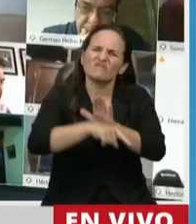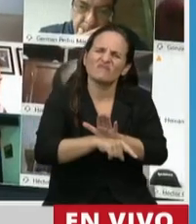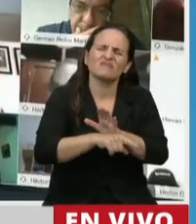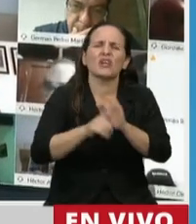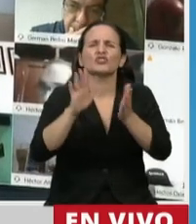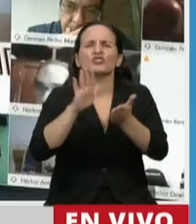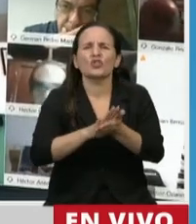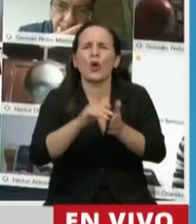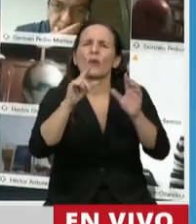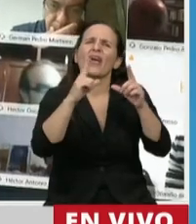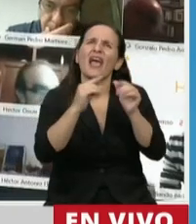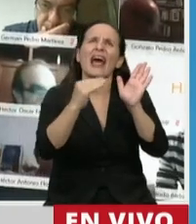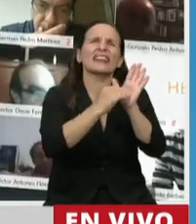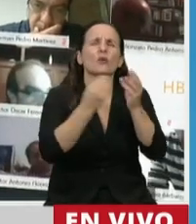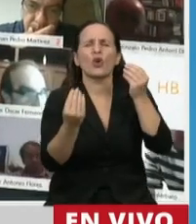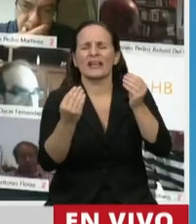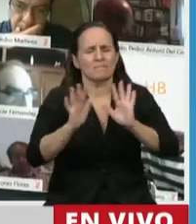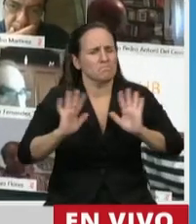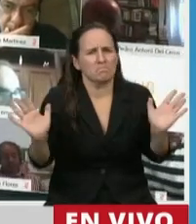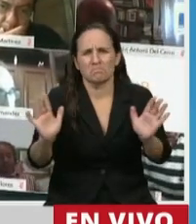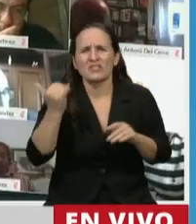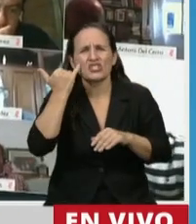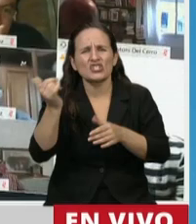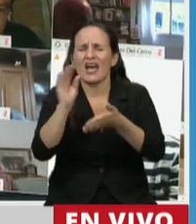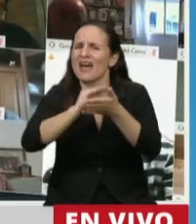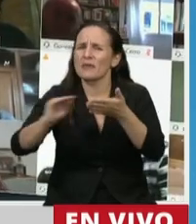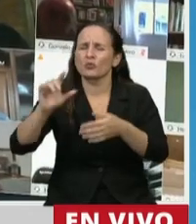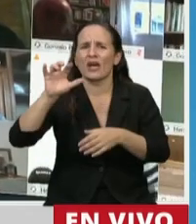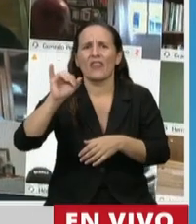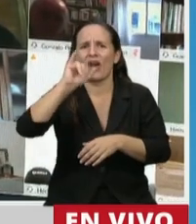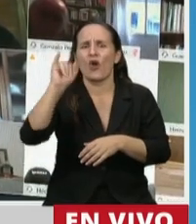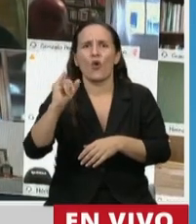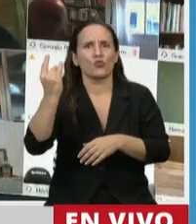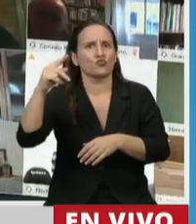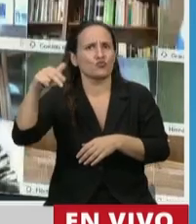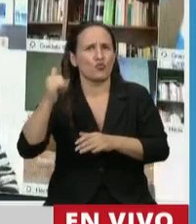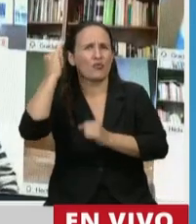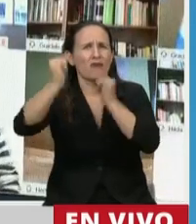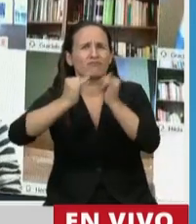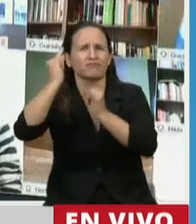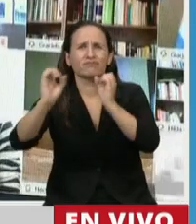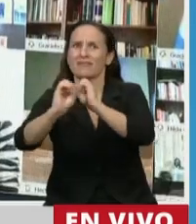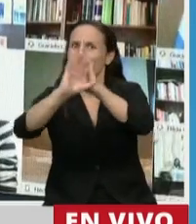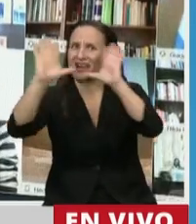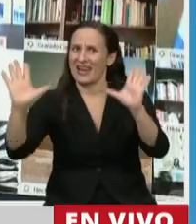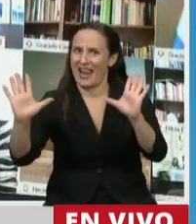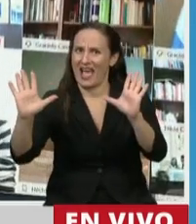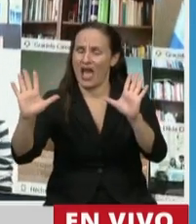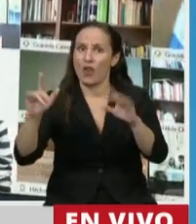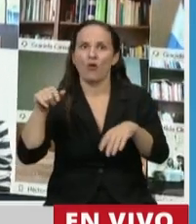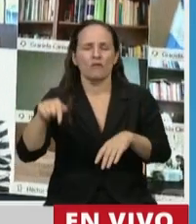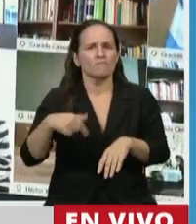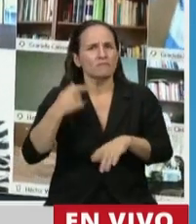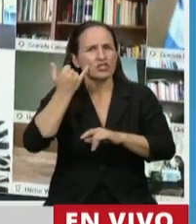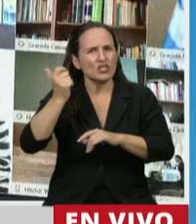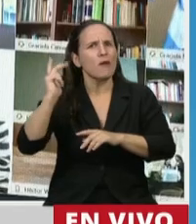discutiendo en este artículo, porque creo que lo mencionó muy claramente la diputada Ozuna, pero sí hay algunas afirmaciones que ella